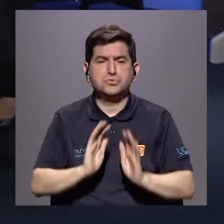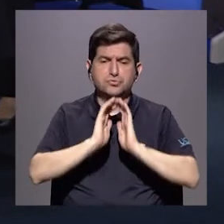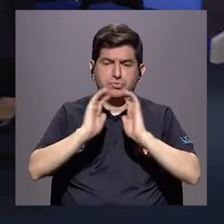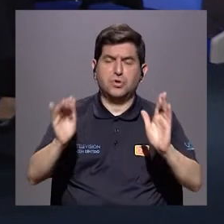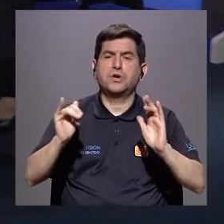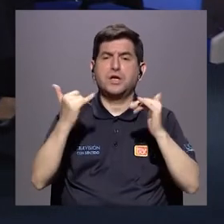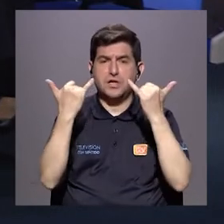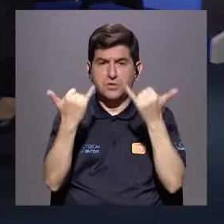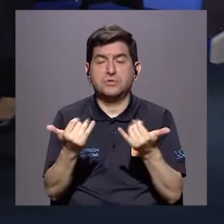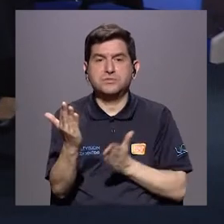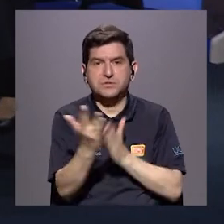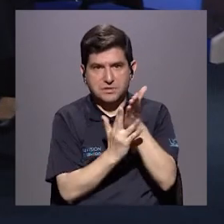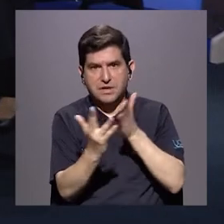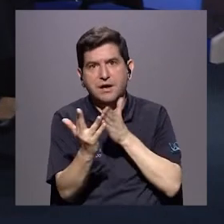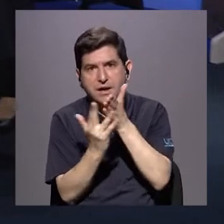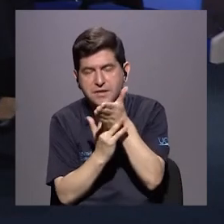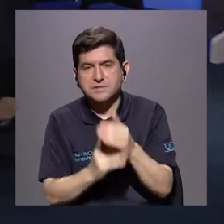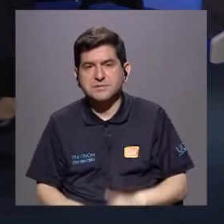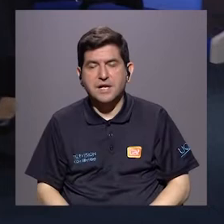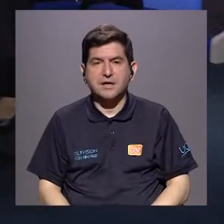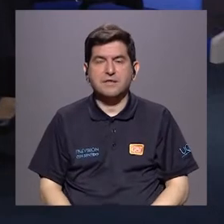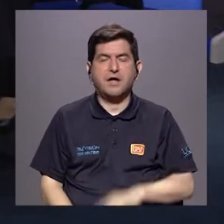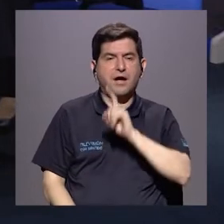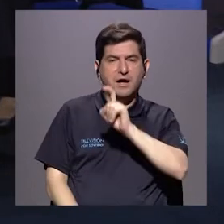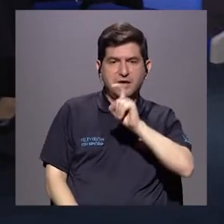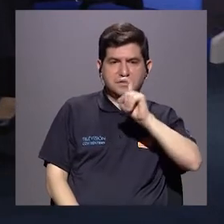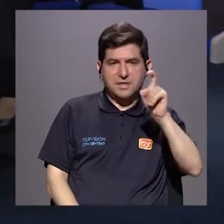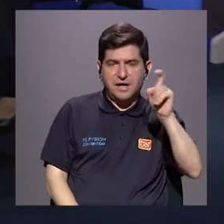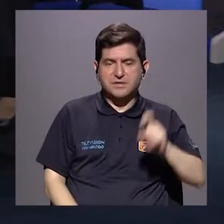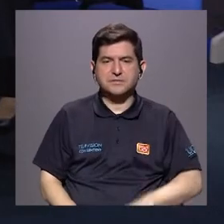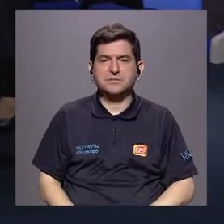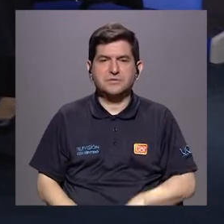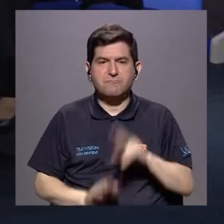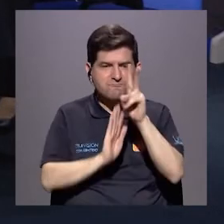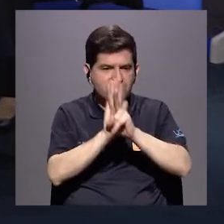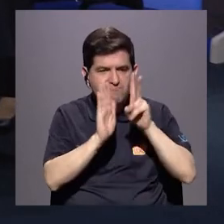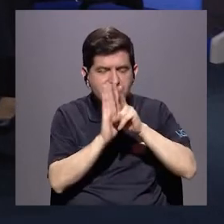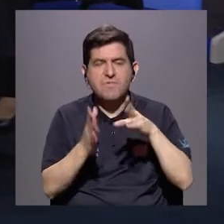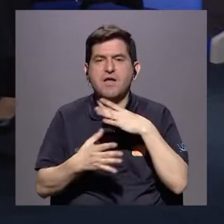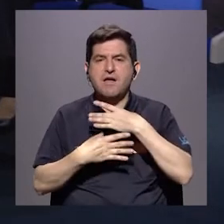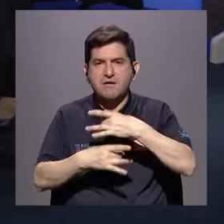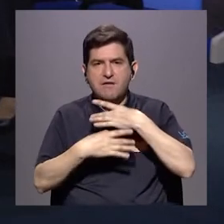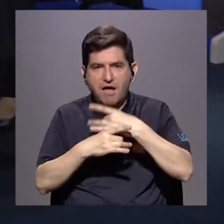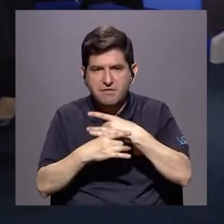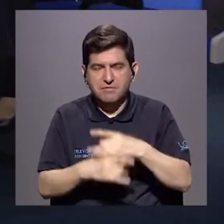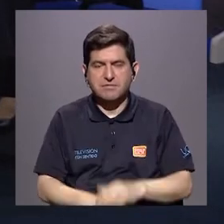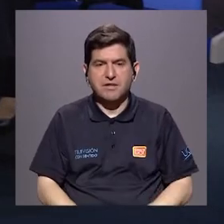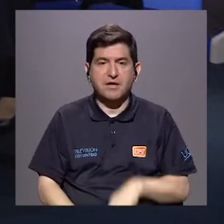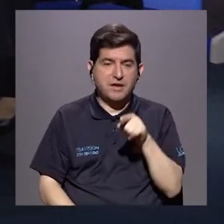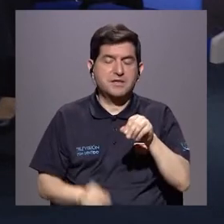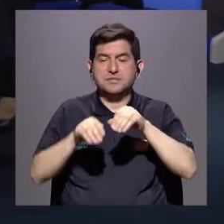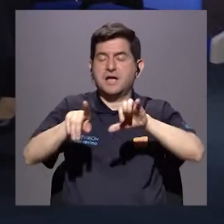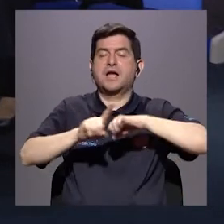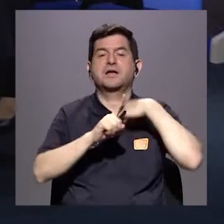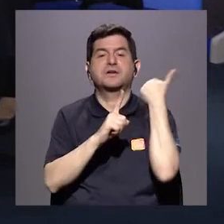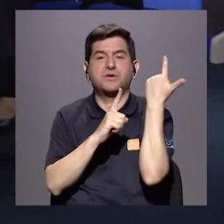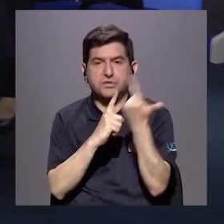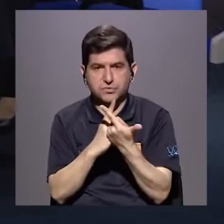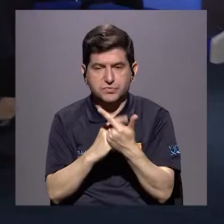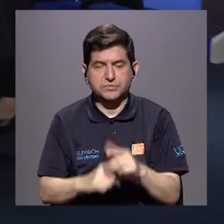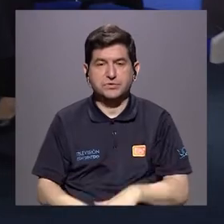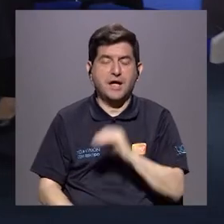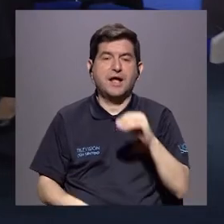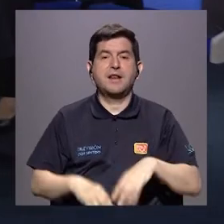chiquitos acceden a pornografía y empiezan con ese interés a través de las redes sociales